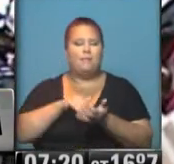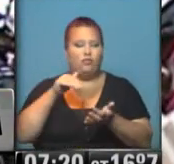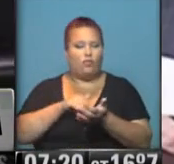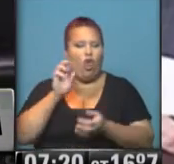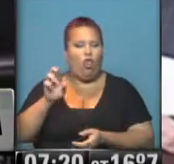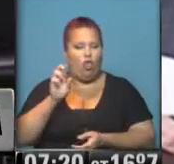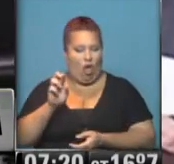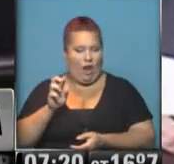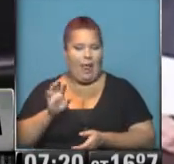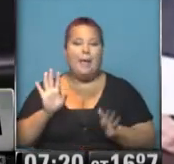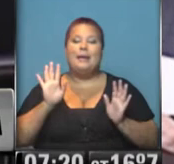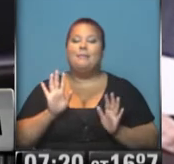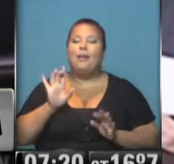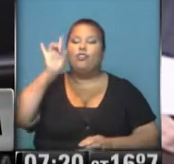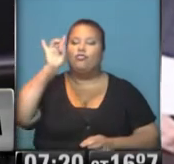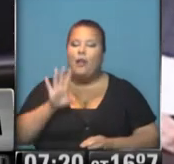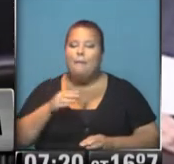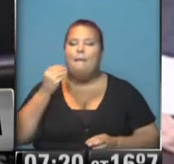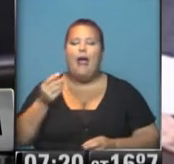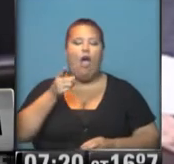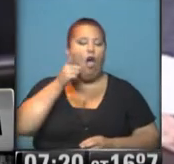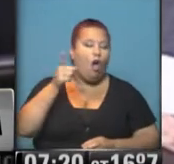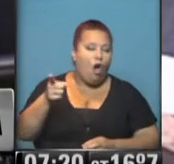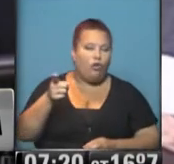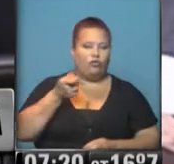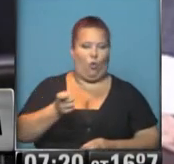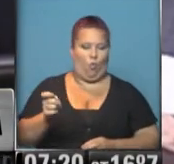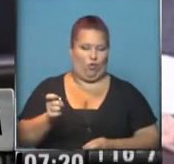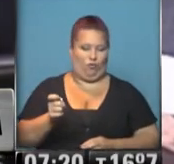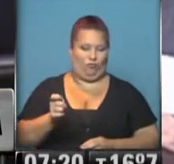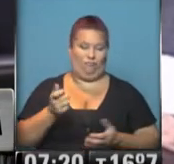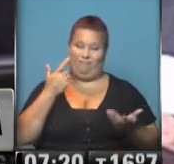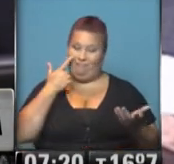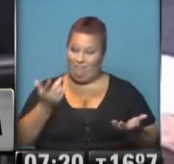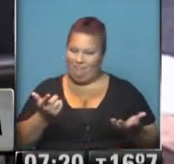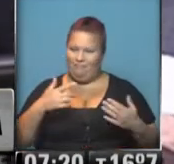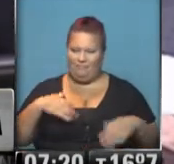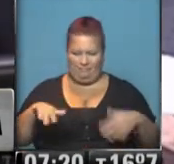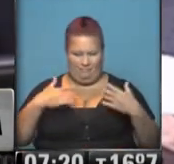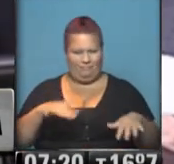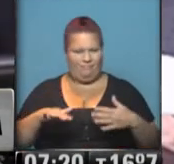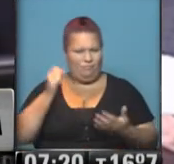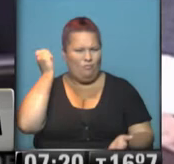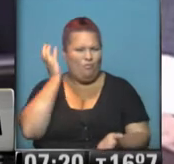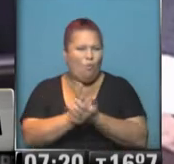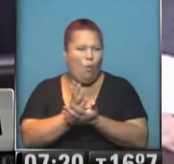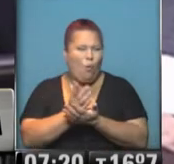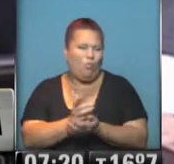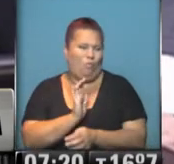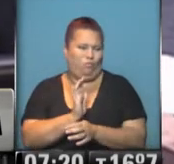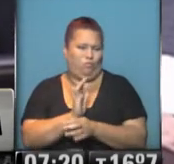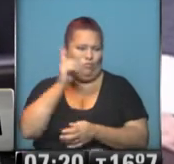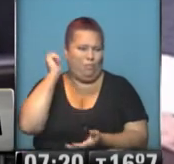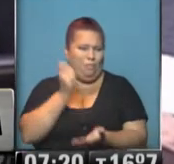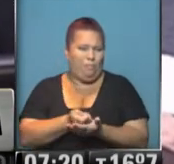de dólares, pero sólo para evitar el juicio. Fíjense el nivel de multa, por así decirlo, que